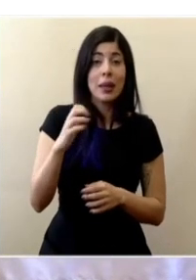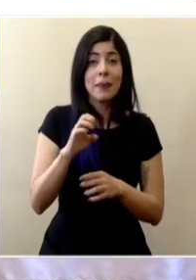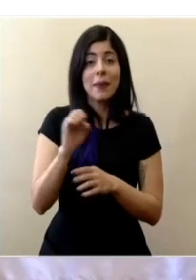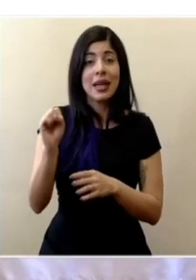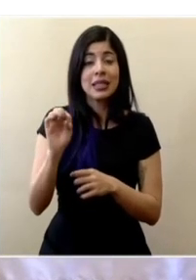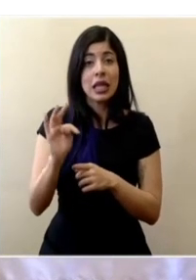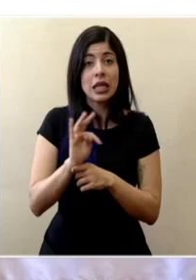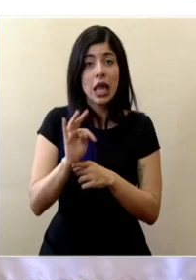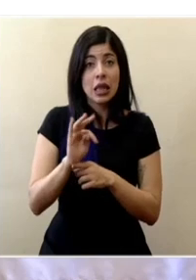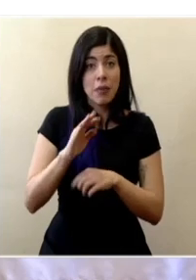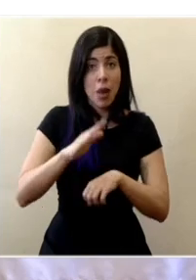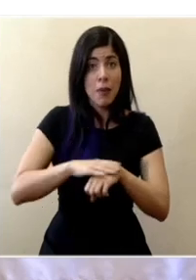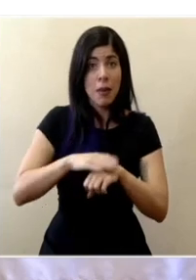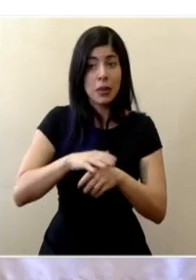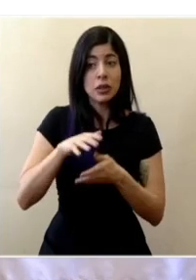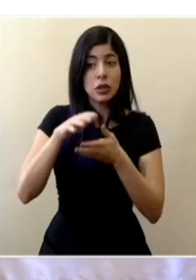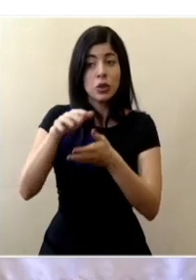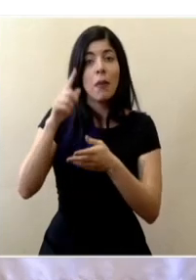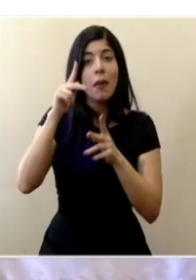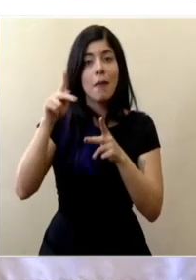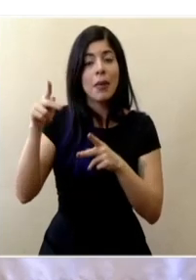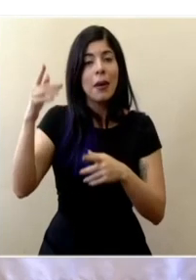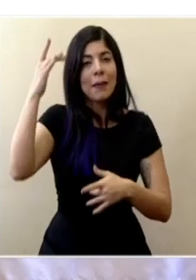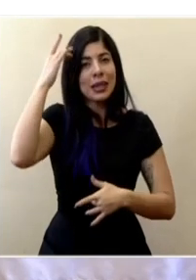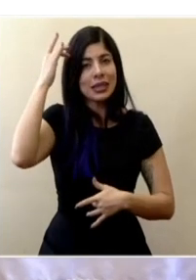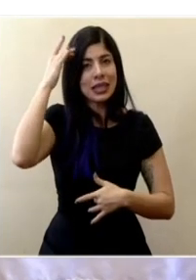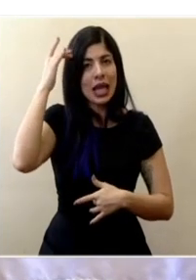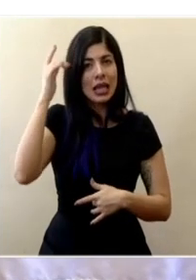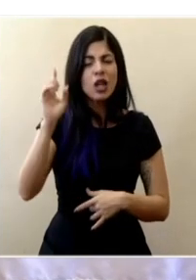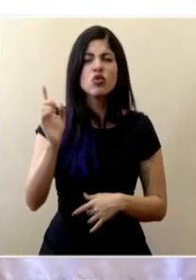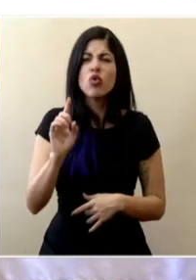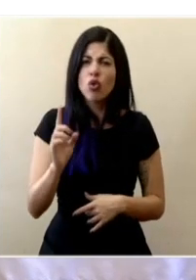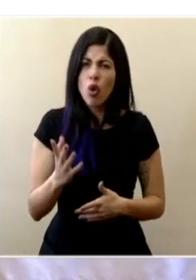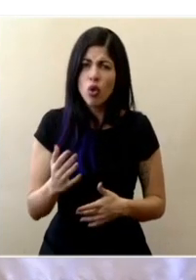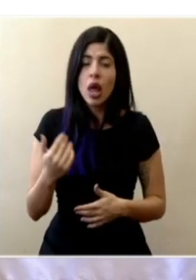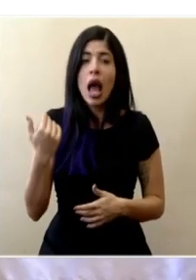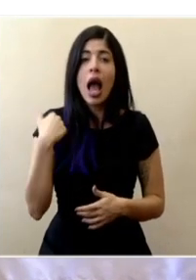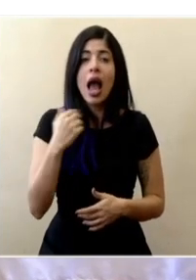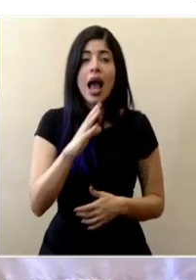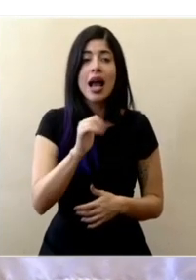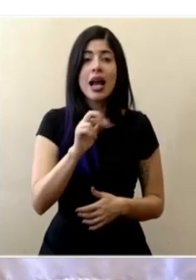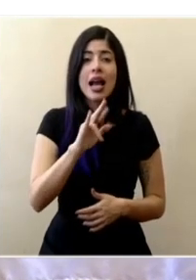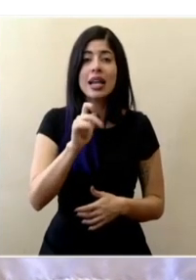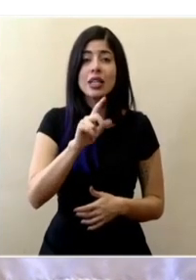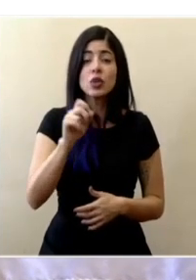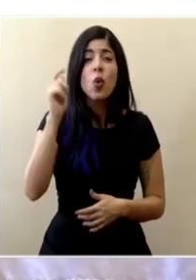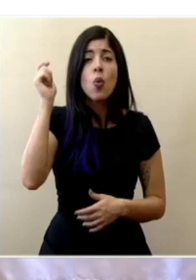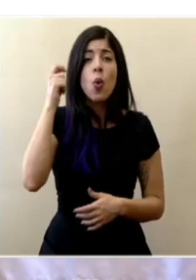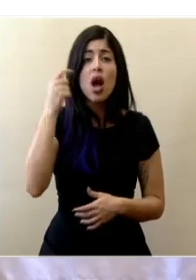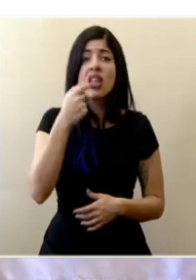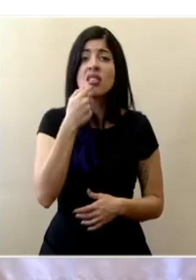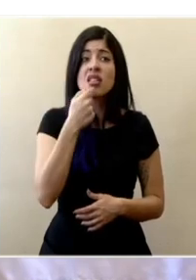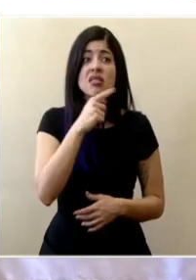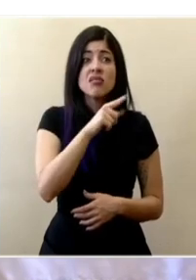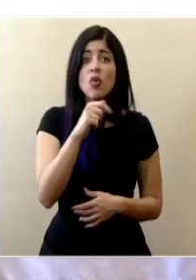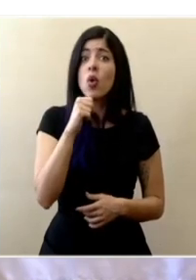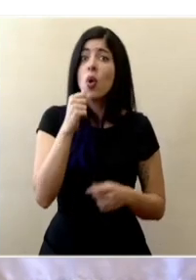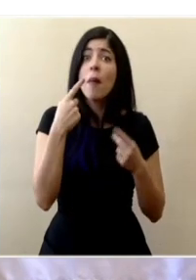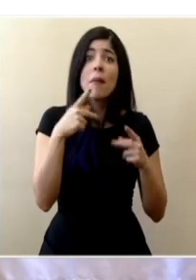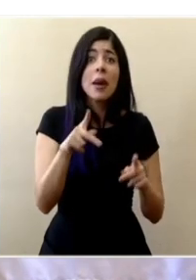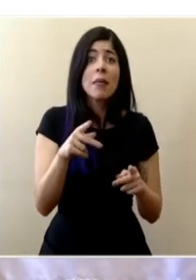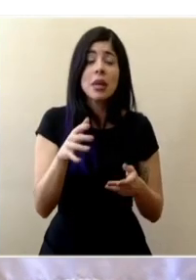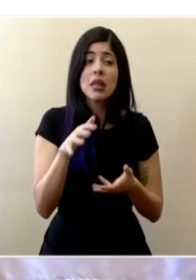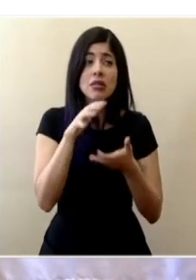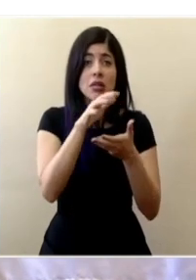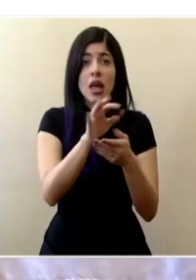tratamiento para pacientes de la tercera edad ¿en qué zonas? Tenemos una situación en Carrillo de Guanacaste donde dicen que no se les permite esa